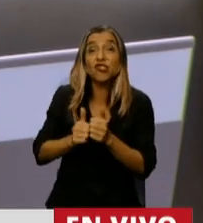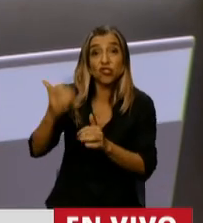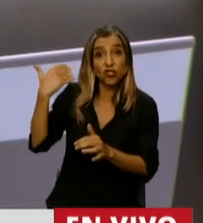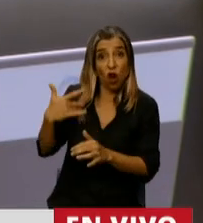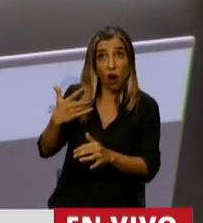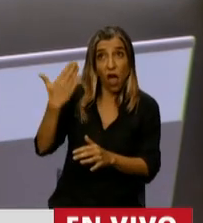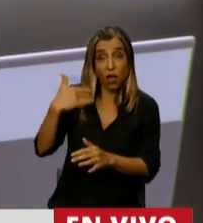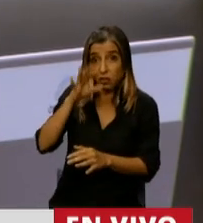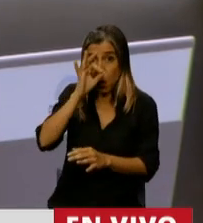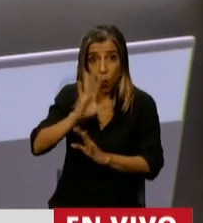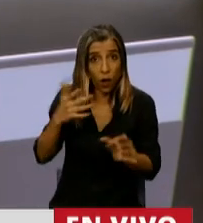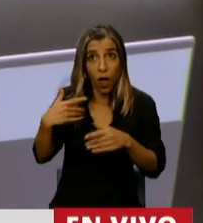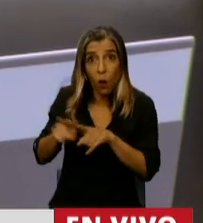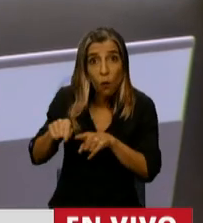historia.